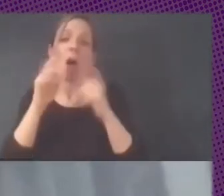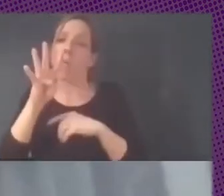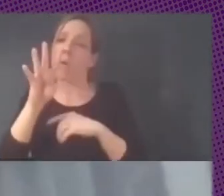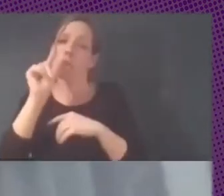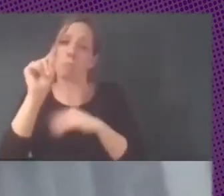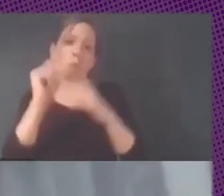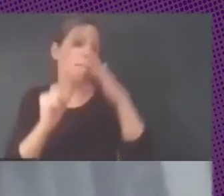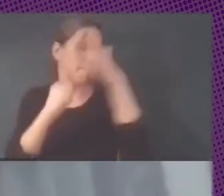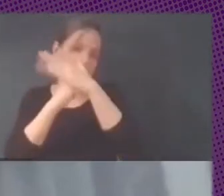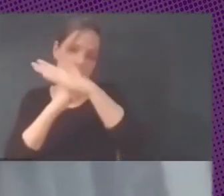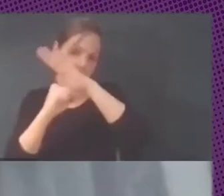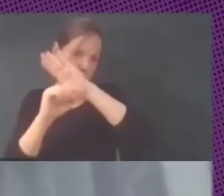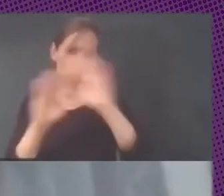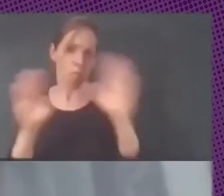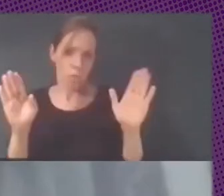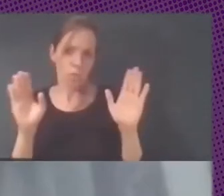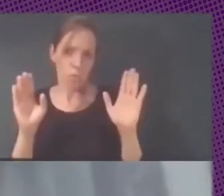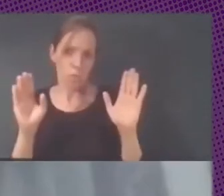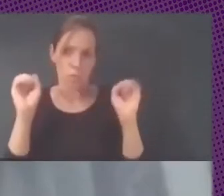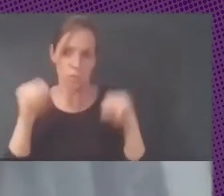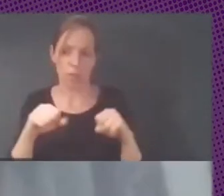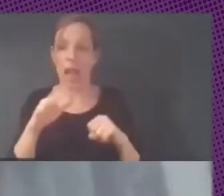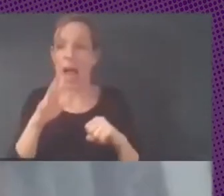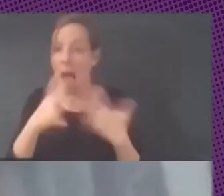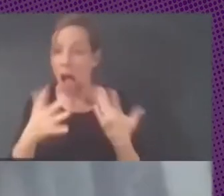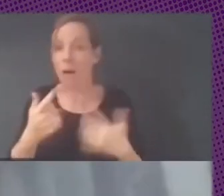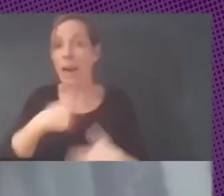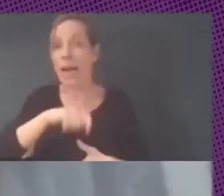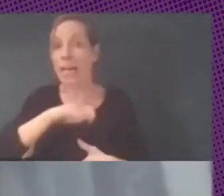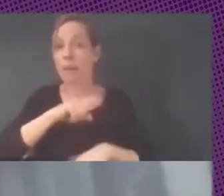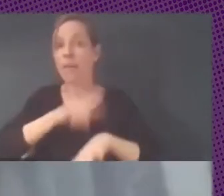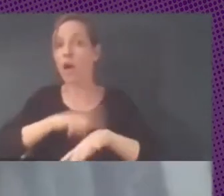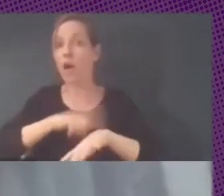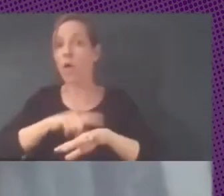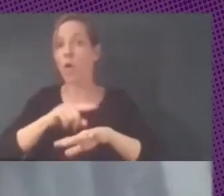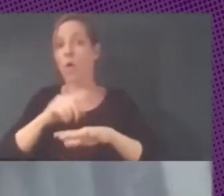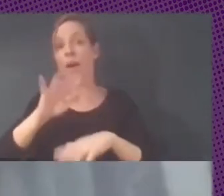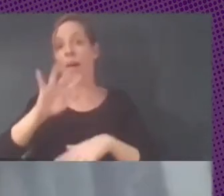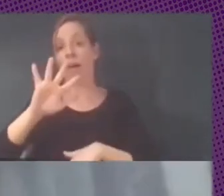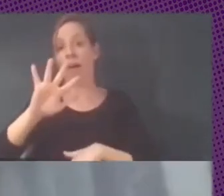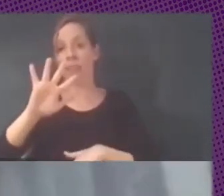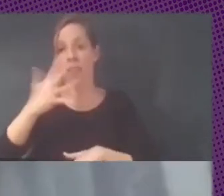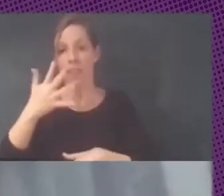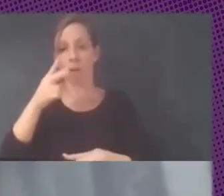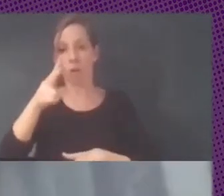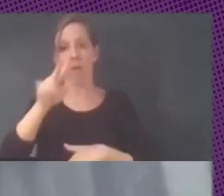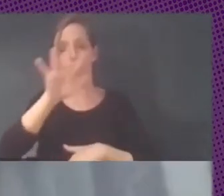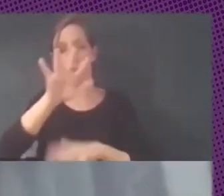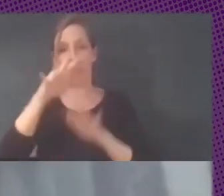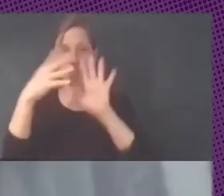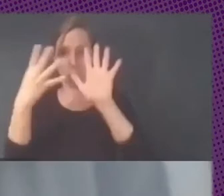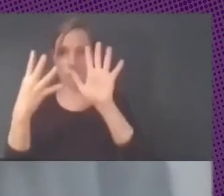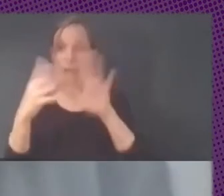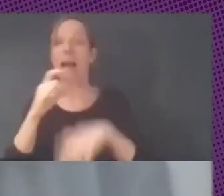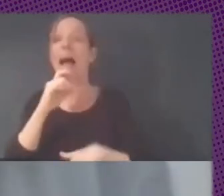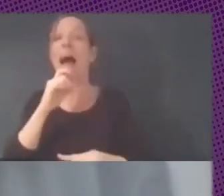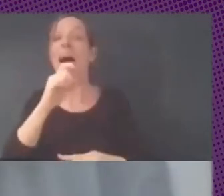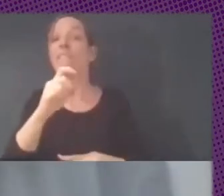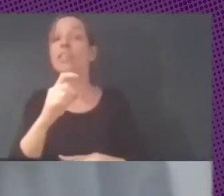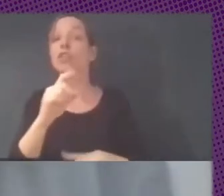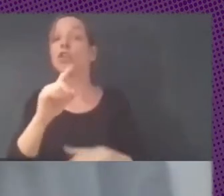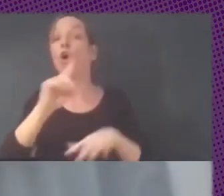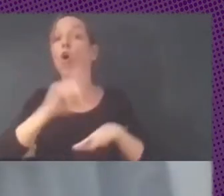minutos. En España son ahora mismo las 17.59, te aviso a las 18.03. Bien, bien.